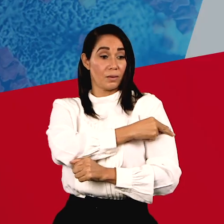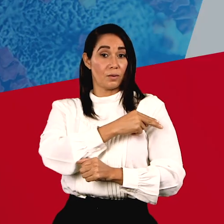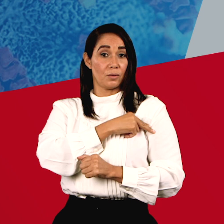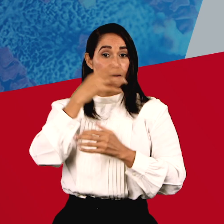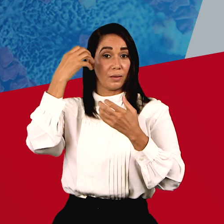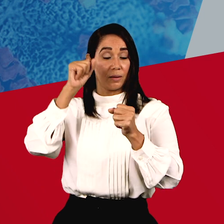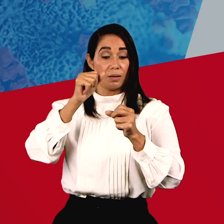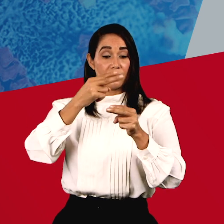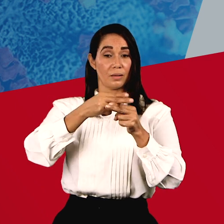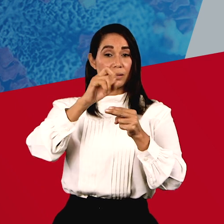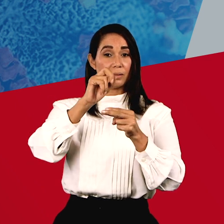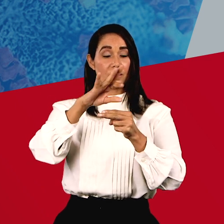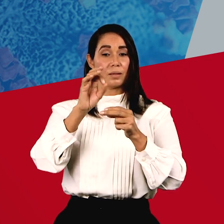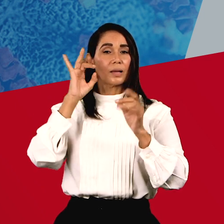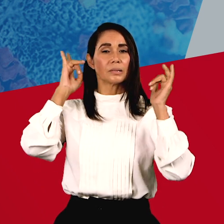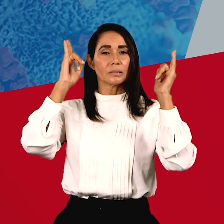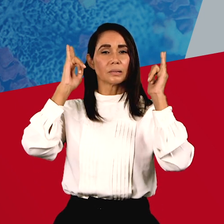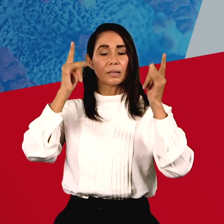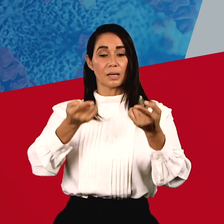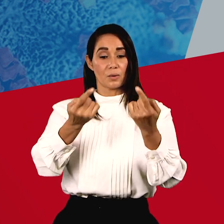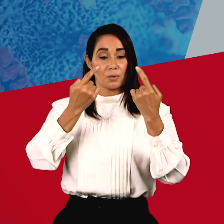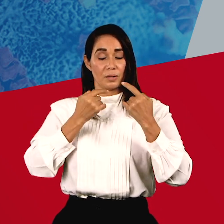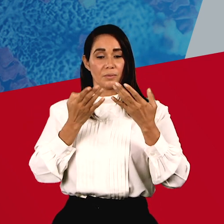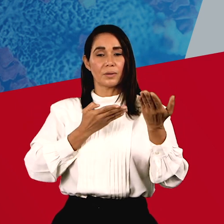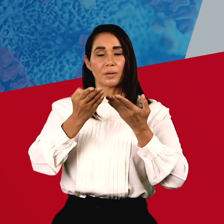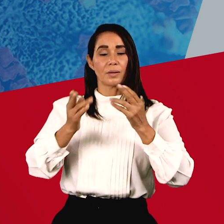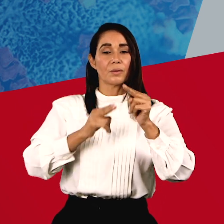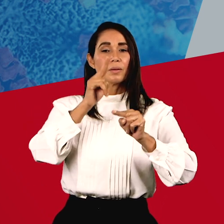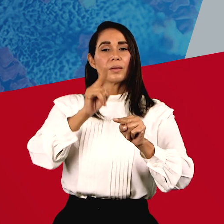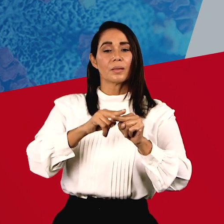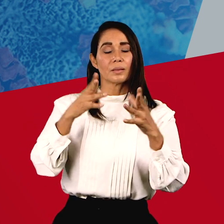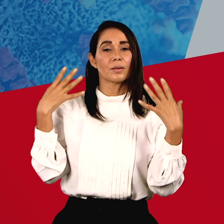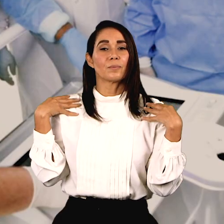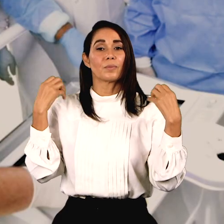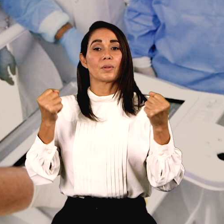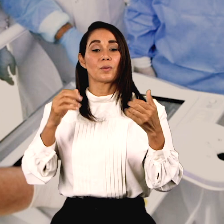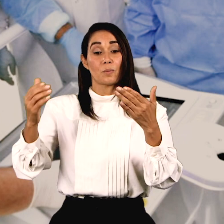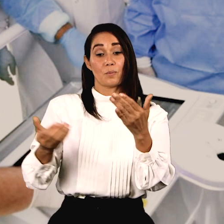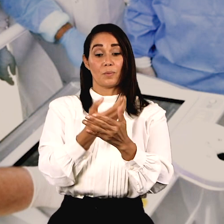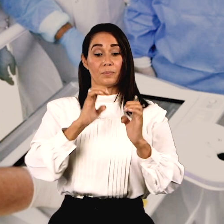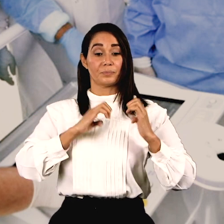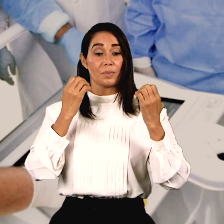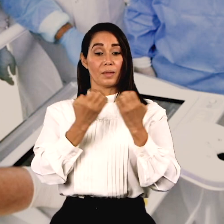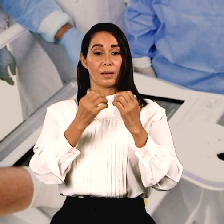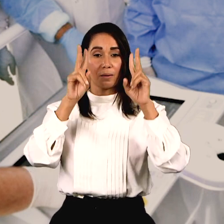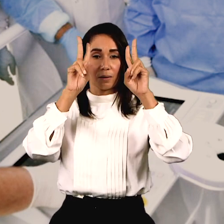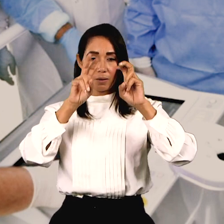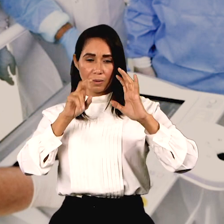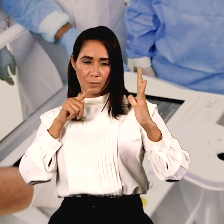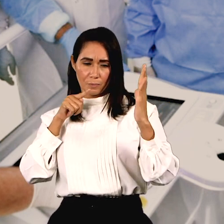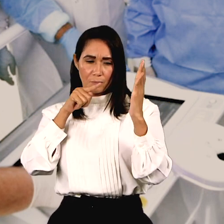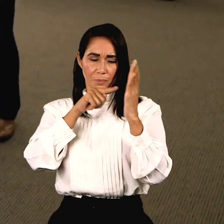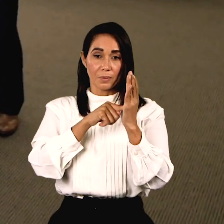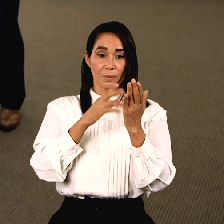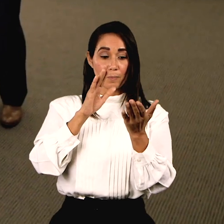Presidente Estrella Ureña en Santiago recibió a través del Servicio Nacional de Salud un nuevo equipo de rayos X